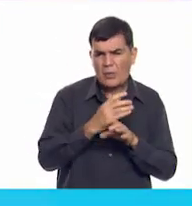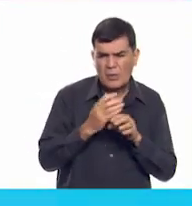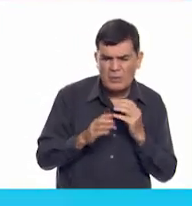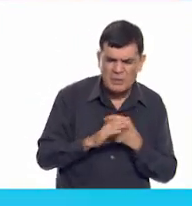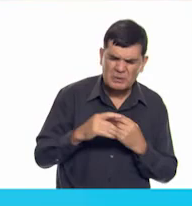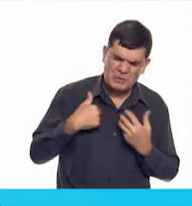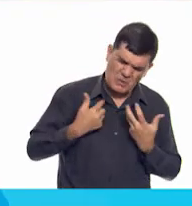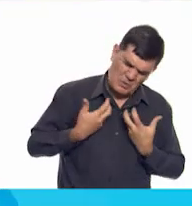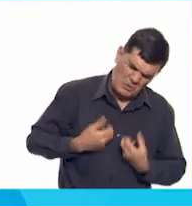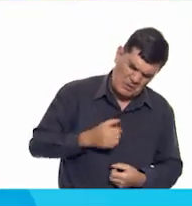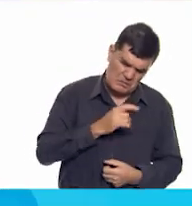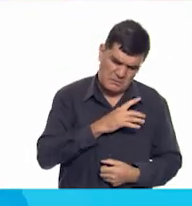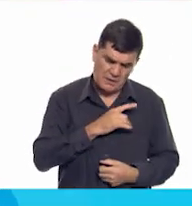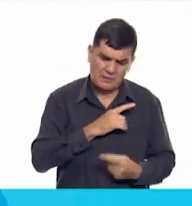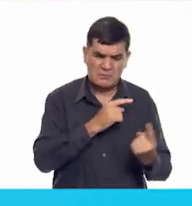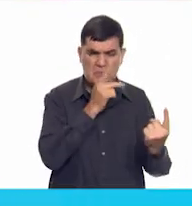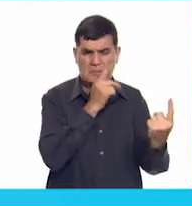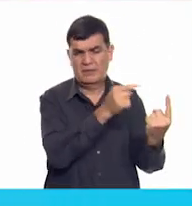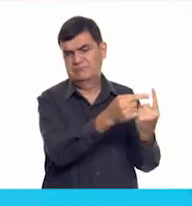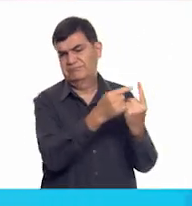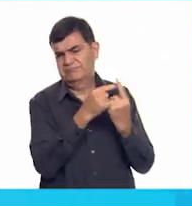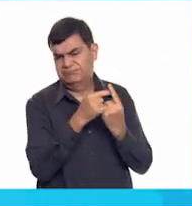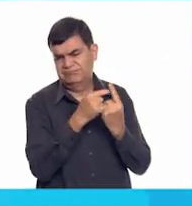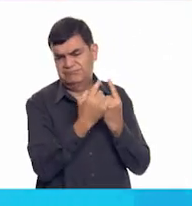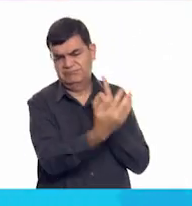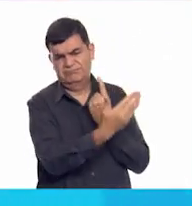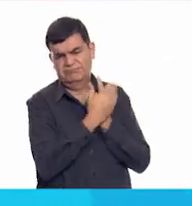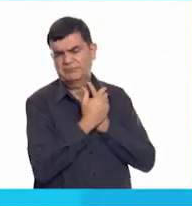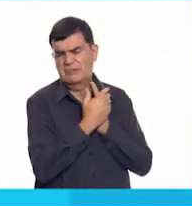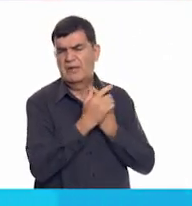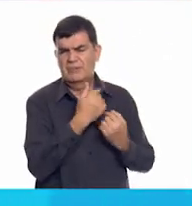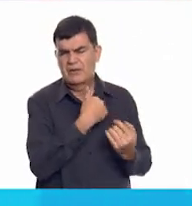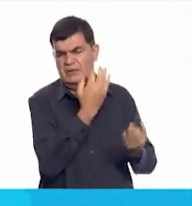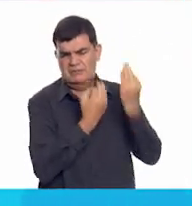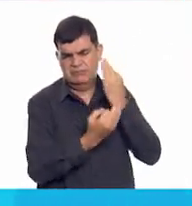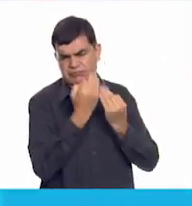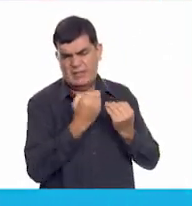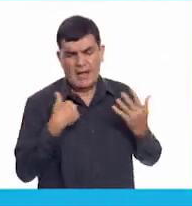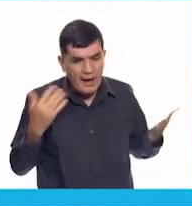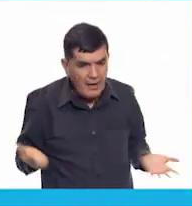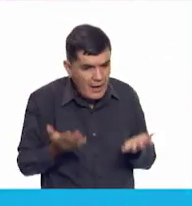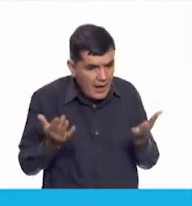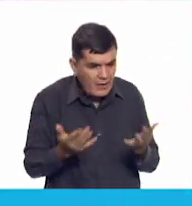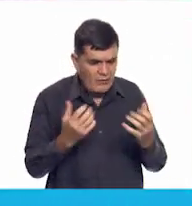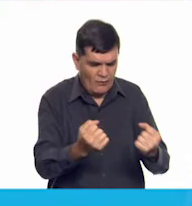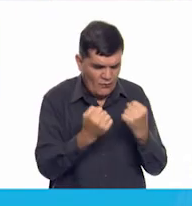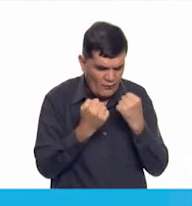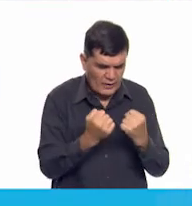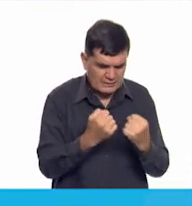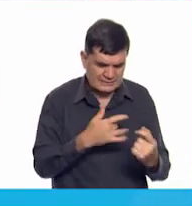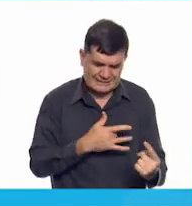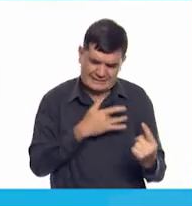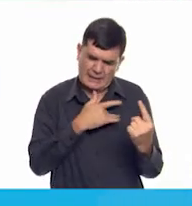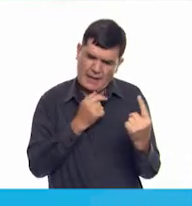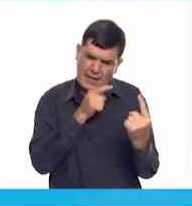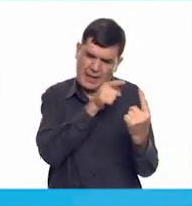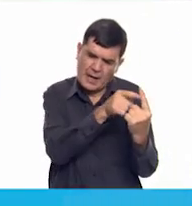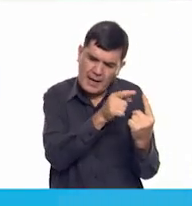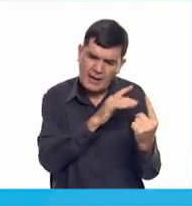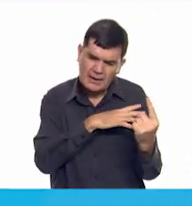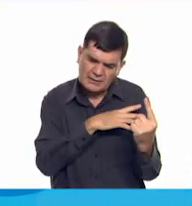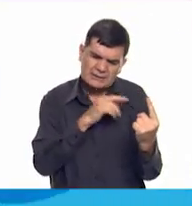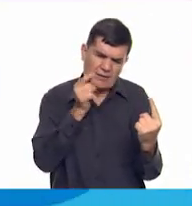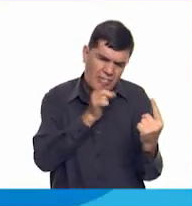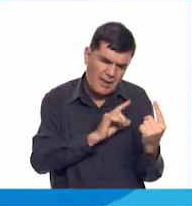o mucho miedo él aparece para darme ánimos y fuerza. Mis sentimientos así crecen